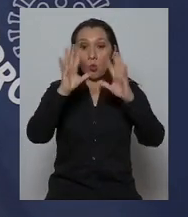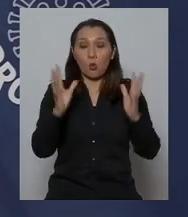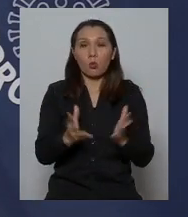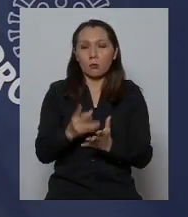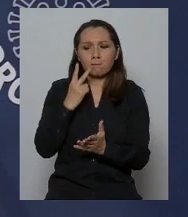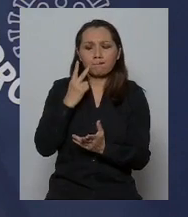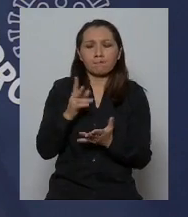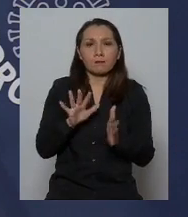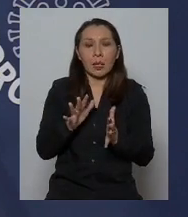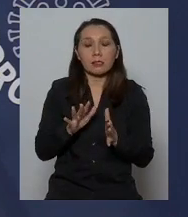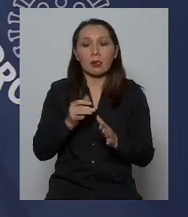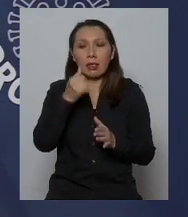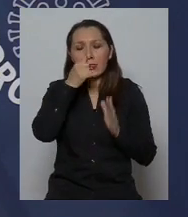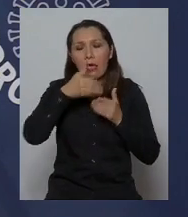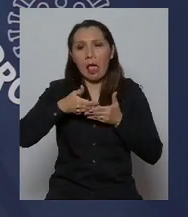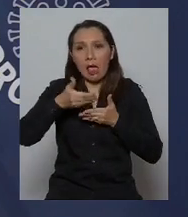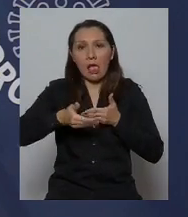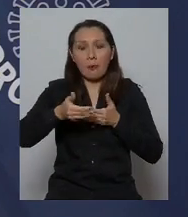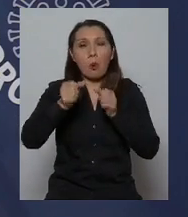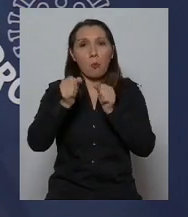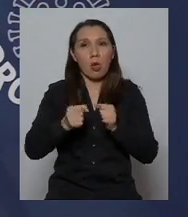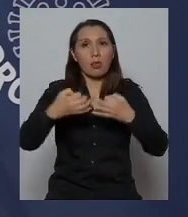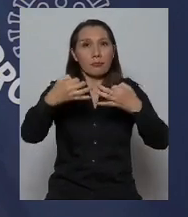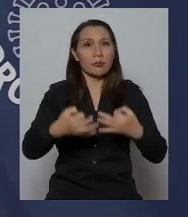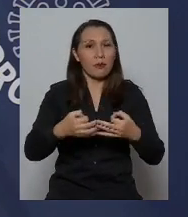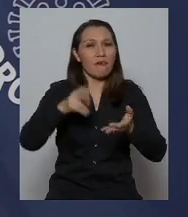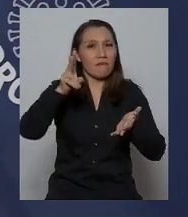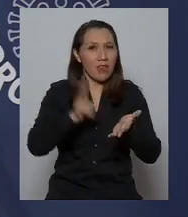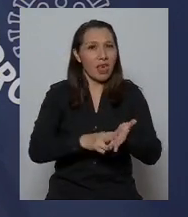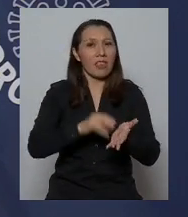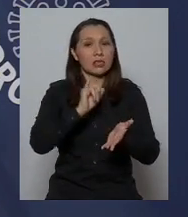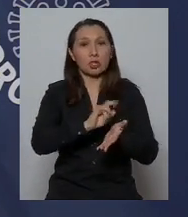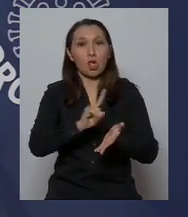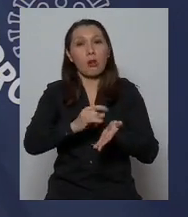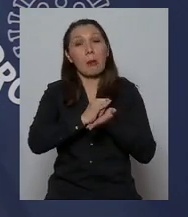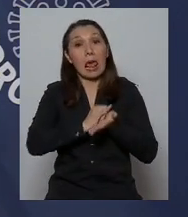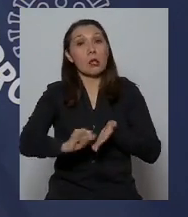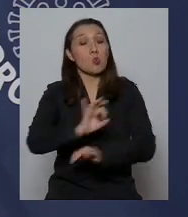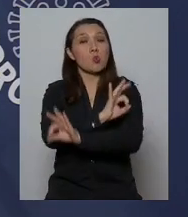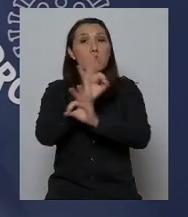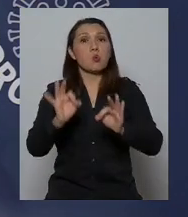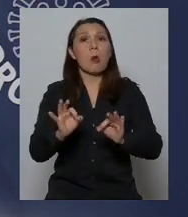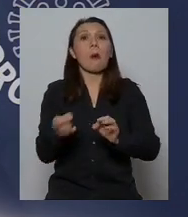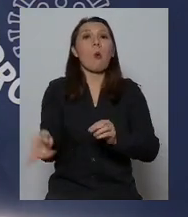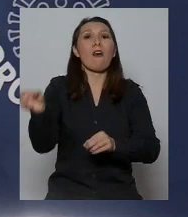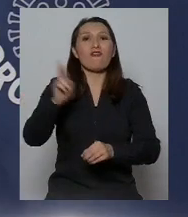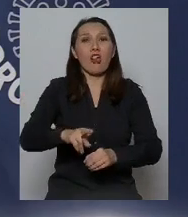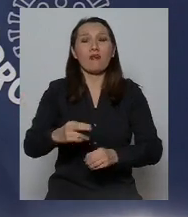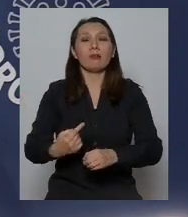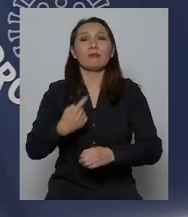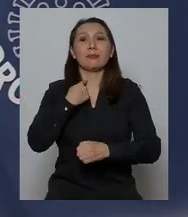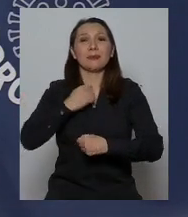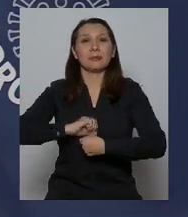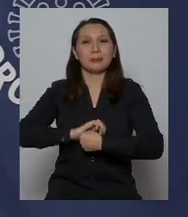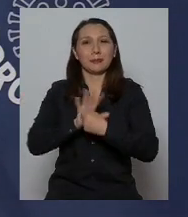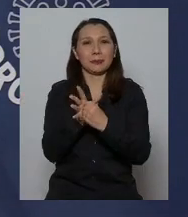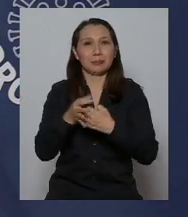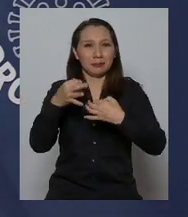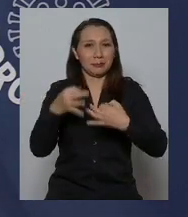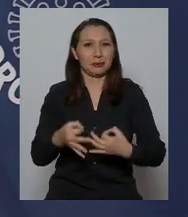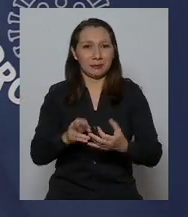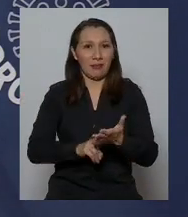solo el tiempo nos va a poder permitir decir con propiedad o afirmar con propiedad que es